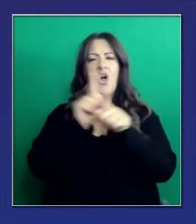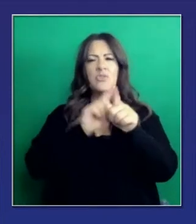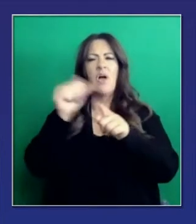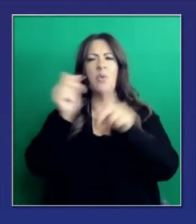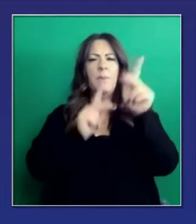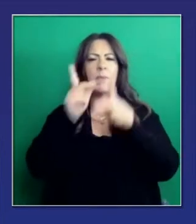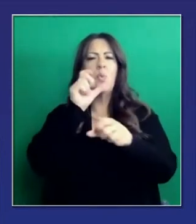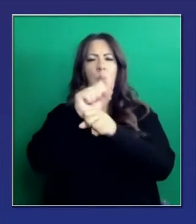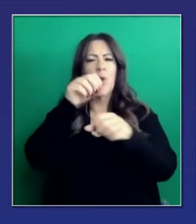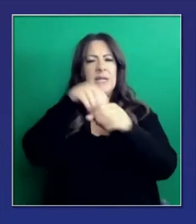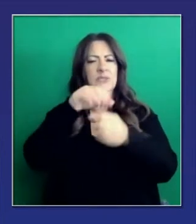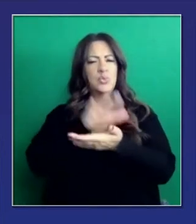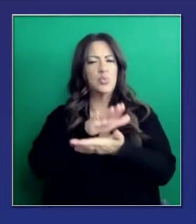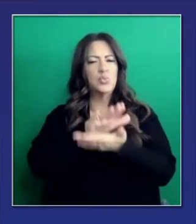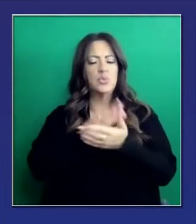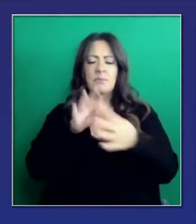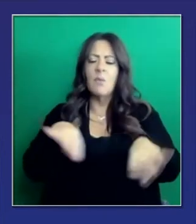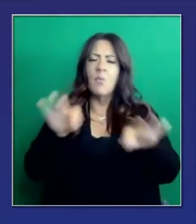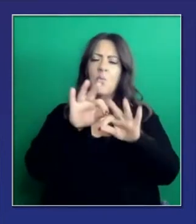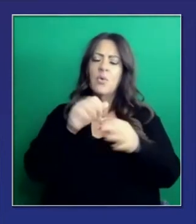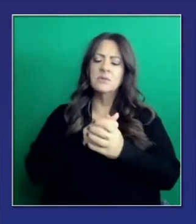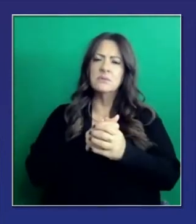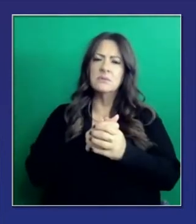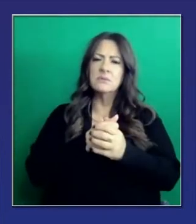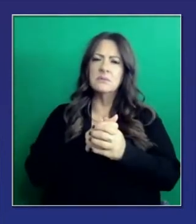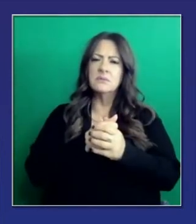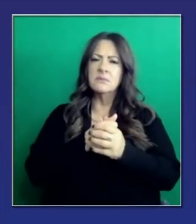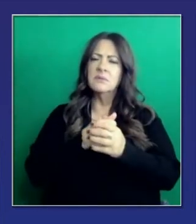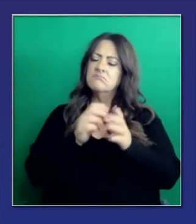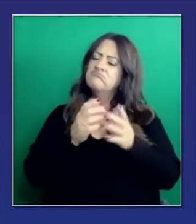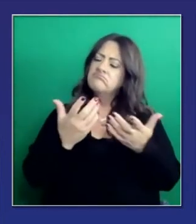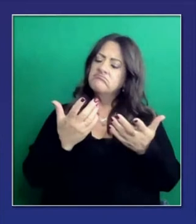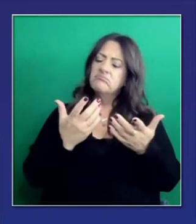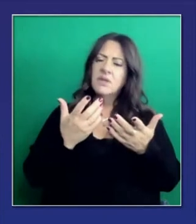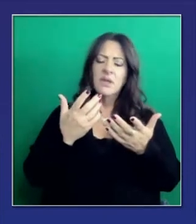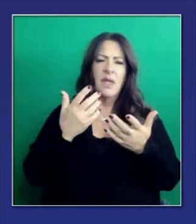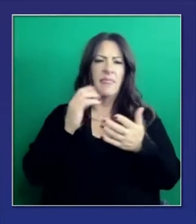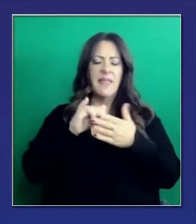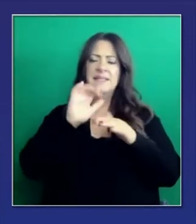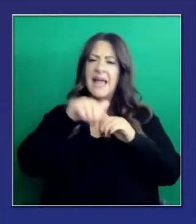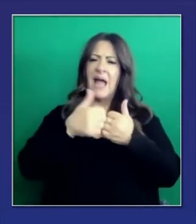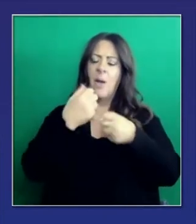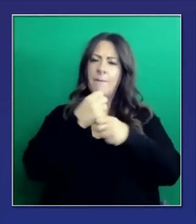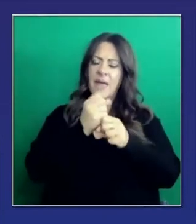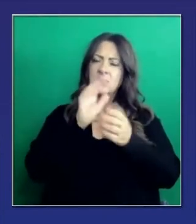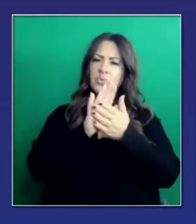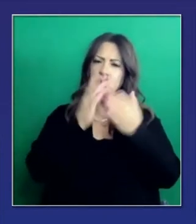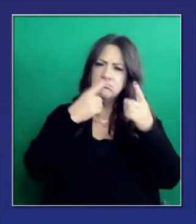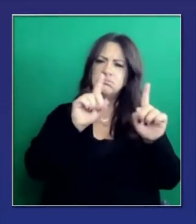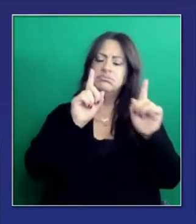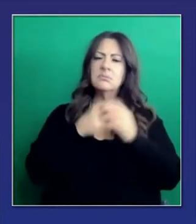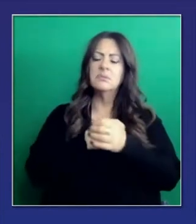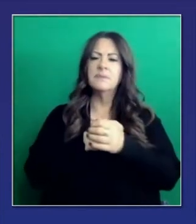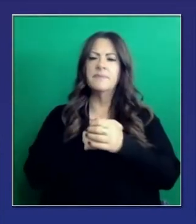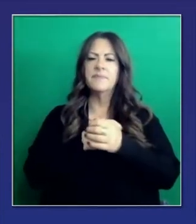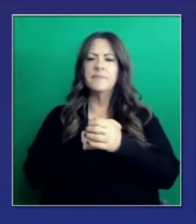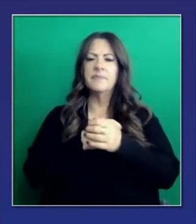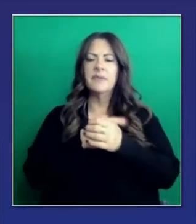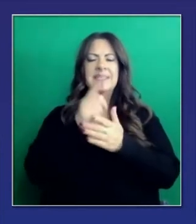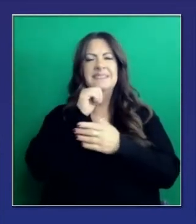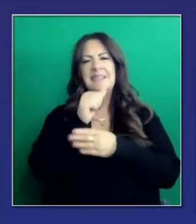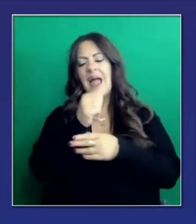personal de apoyo que es tan crítico. No podemos olvidarlos en cuanto a hacer que las seguras funcionen. Y esto es análogo y es